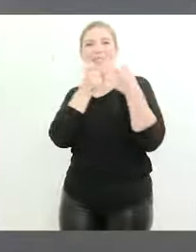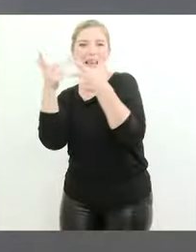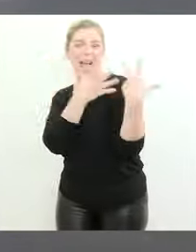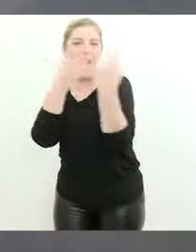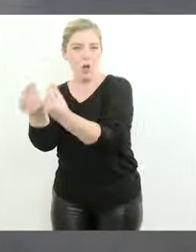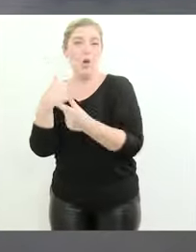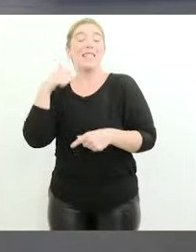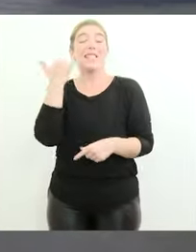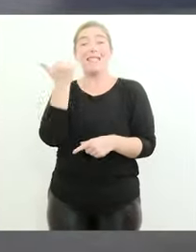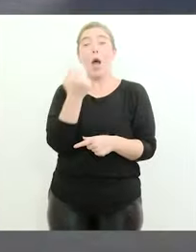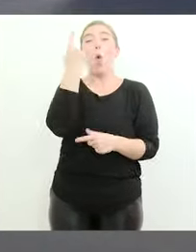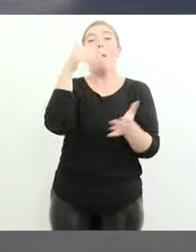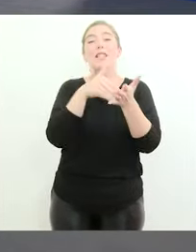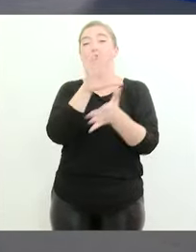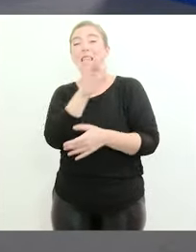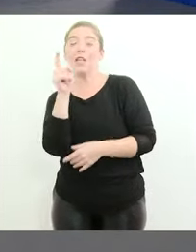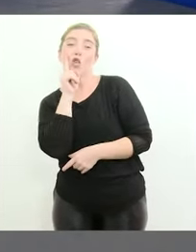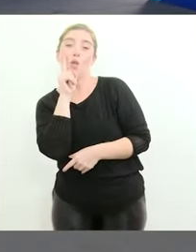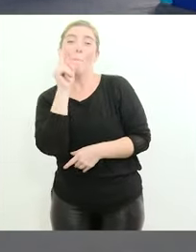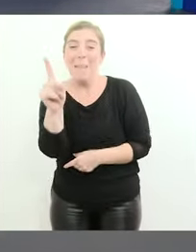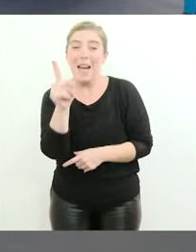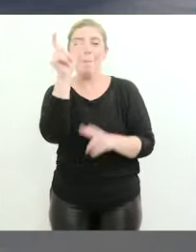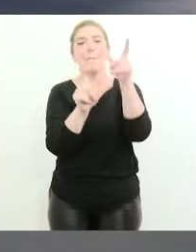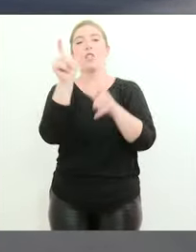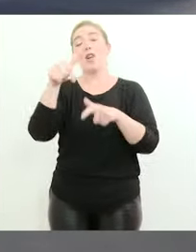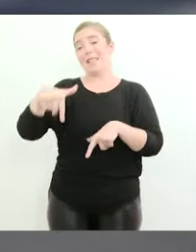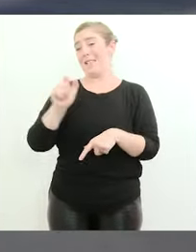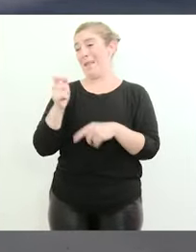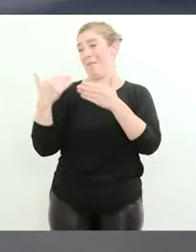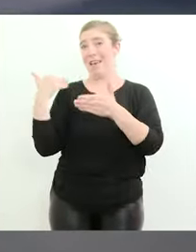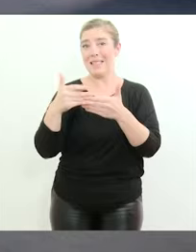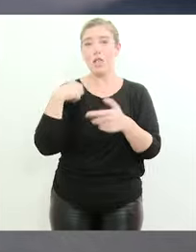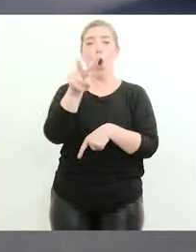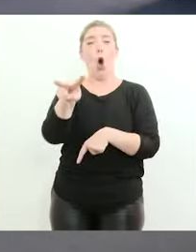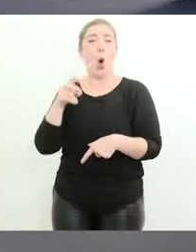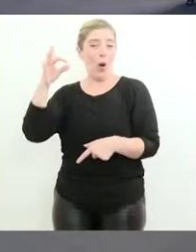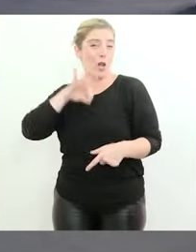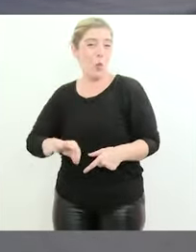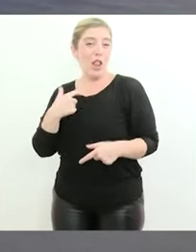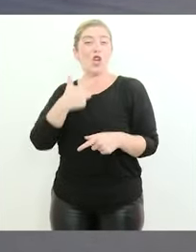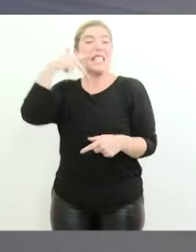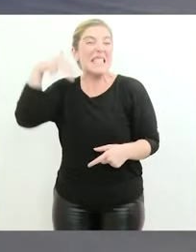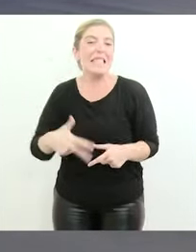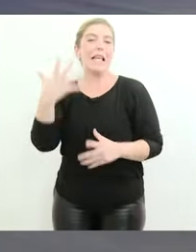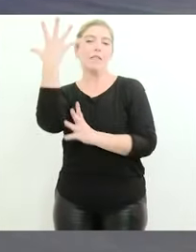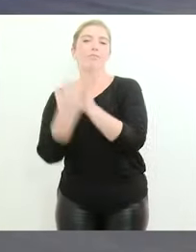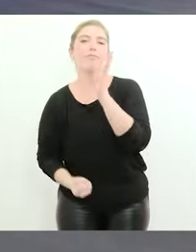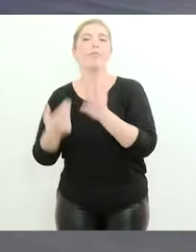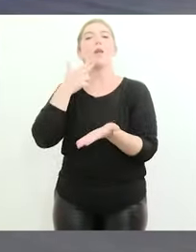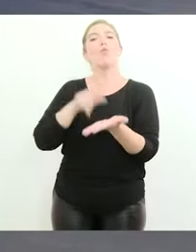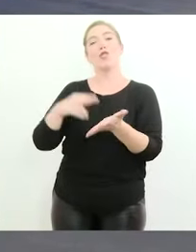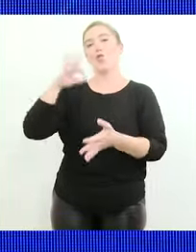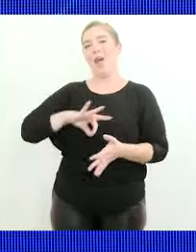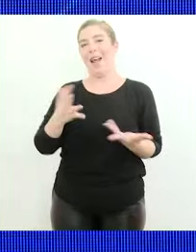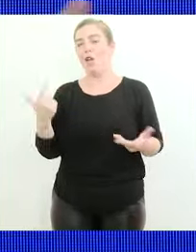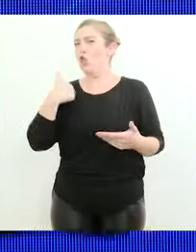argentinos que este mes cobraron sin que les roben el impuesto a las ganancias. Y yo no lo había prometido en campaña ni mucho